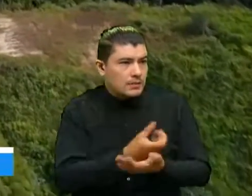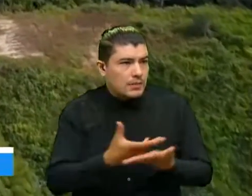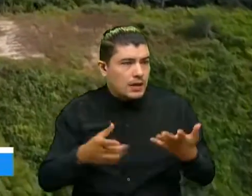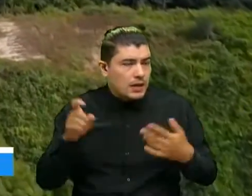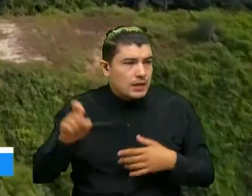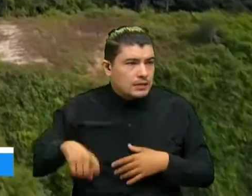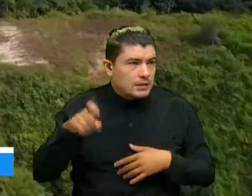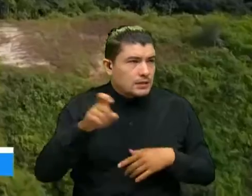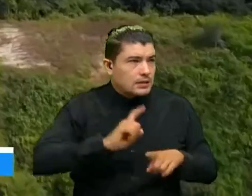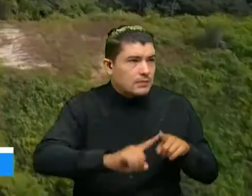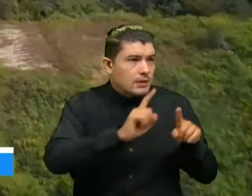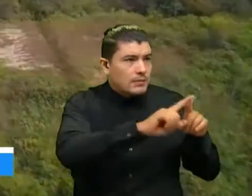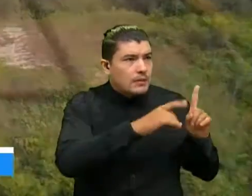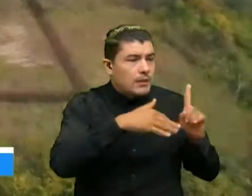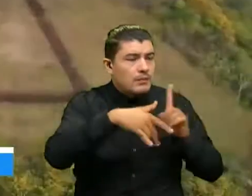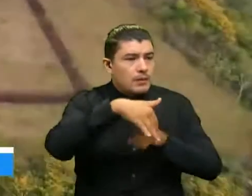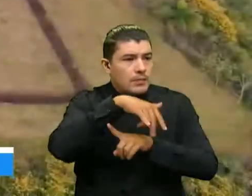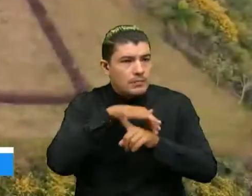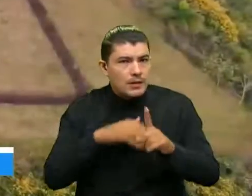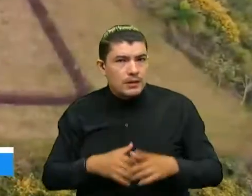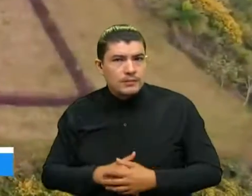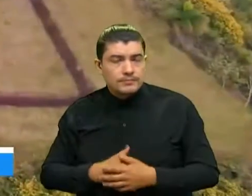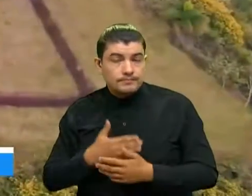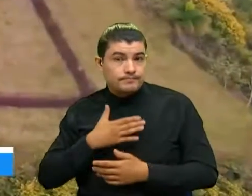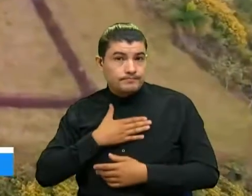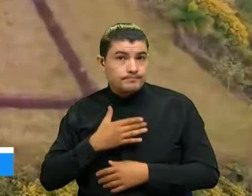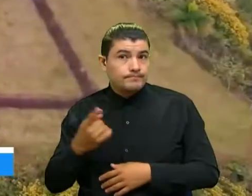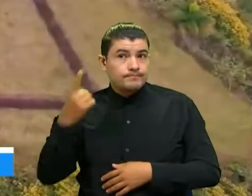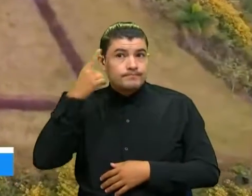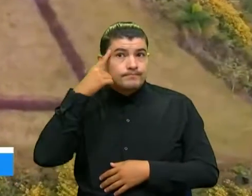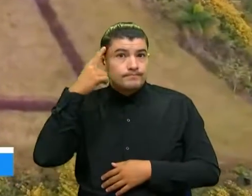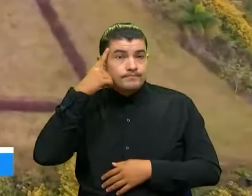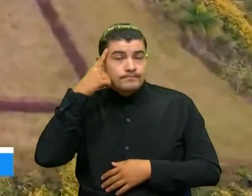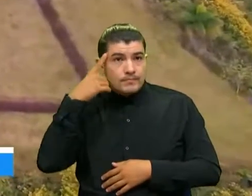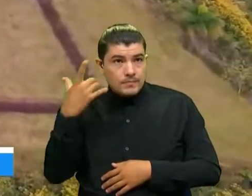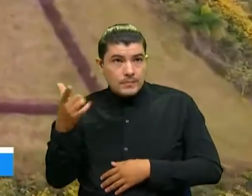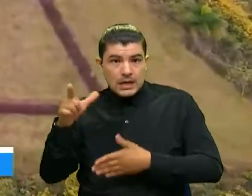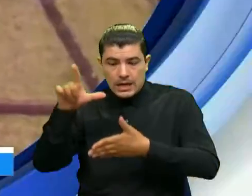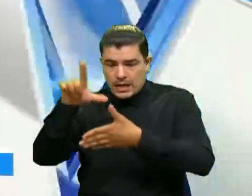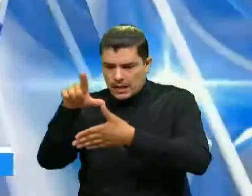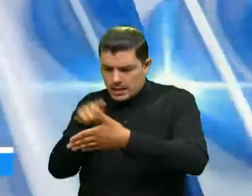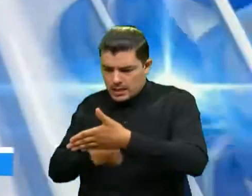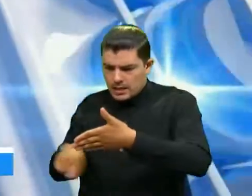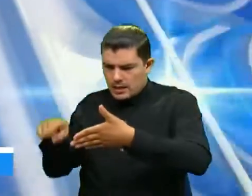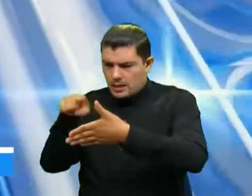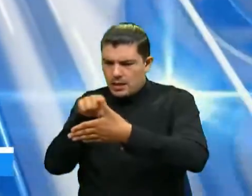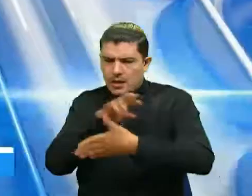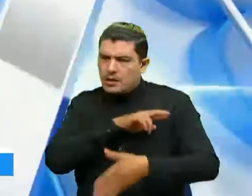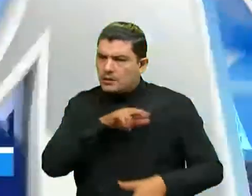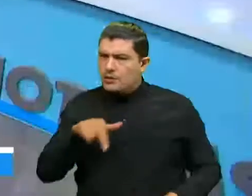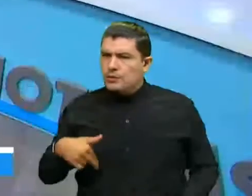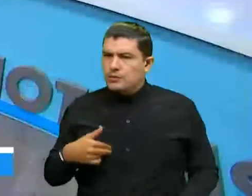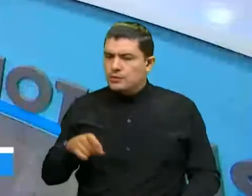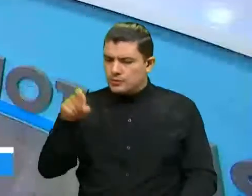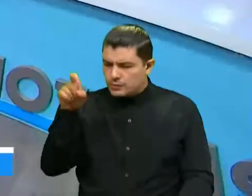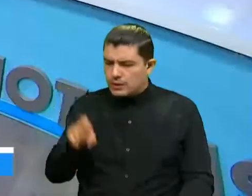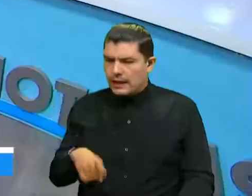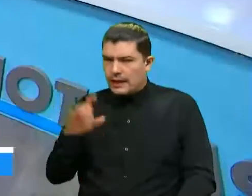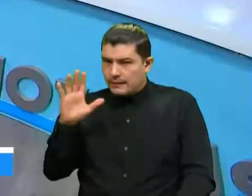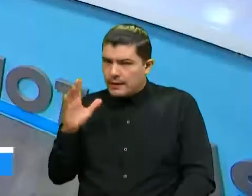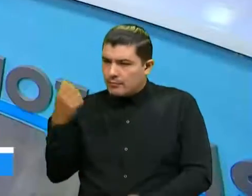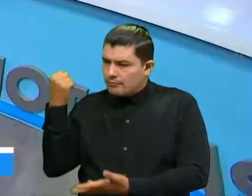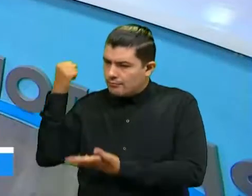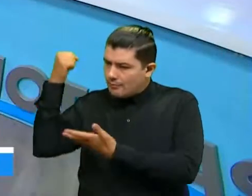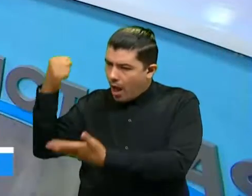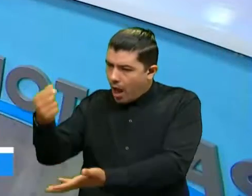como la que hemos pasado ¿cierto? yo pienso que a nivel de Latinoamérica nosotros debemos invertir en